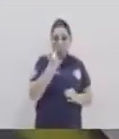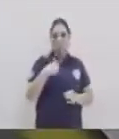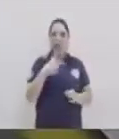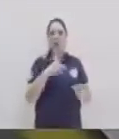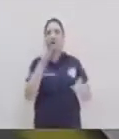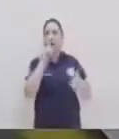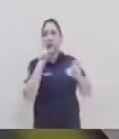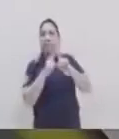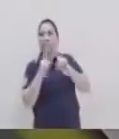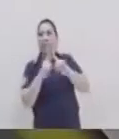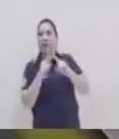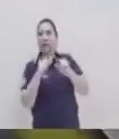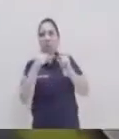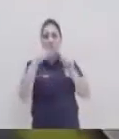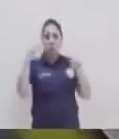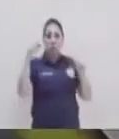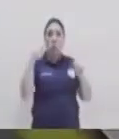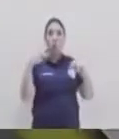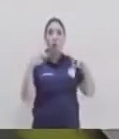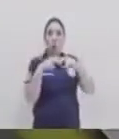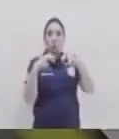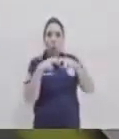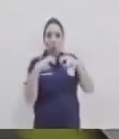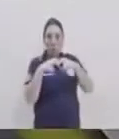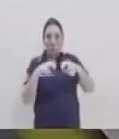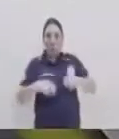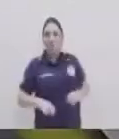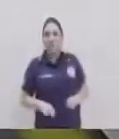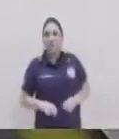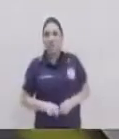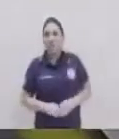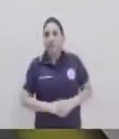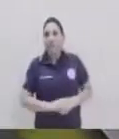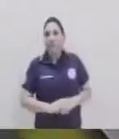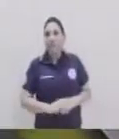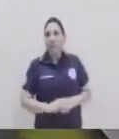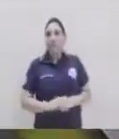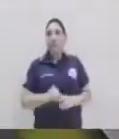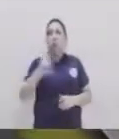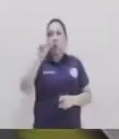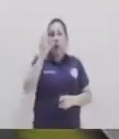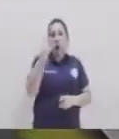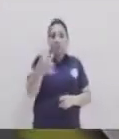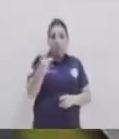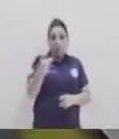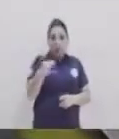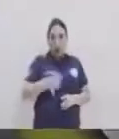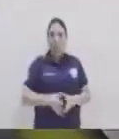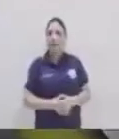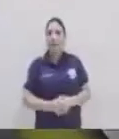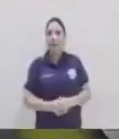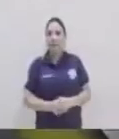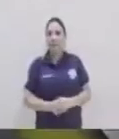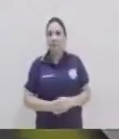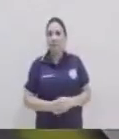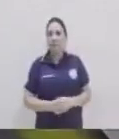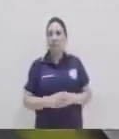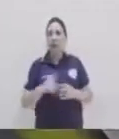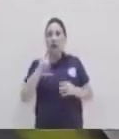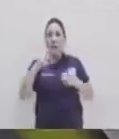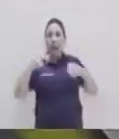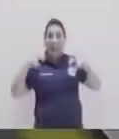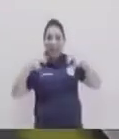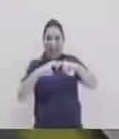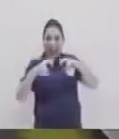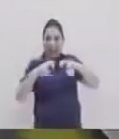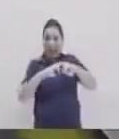Una pinza eléctrica que es para poder amarrar bien los cables, una moneda, cables y